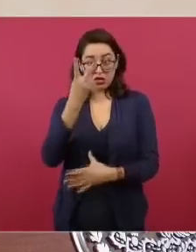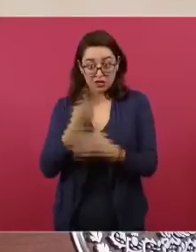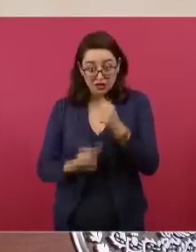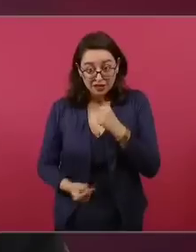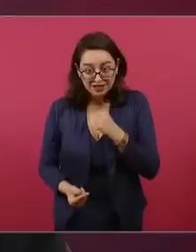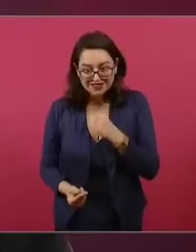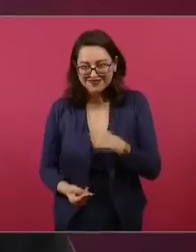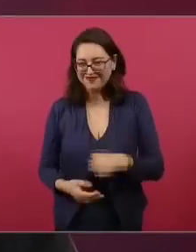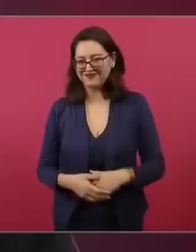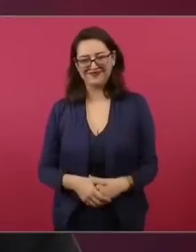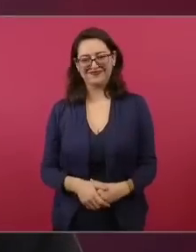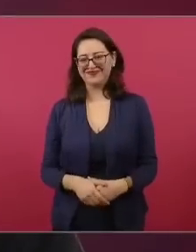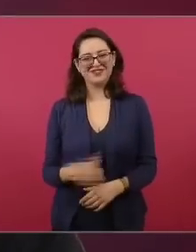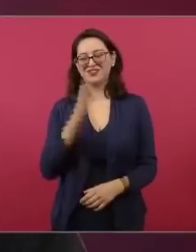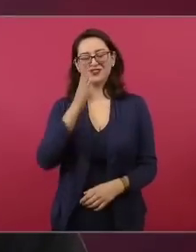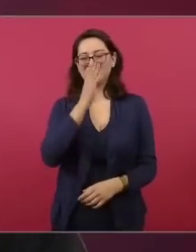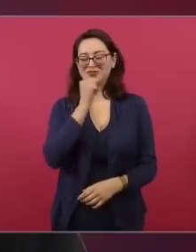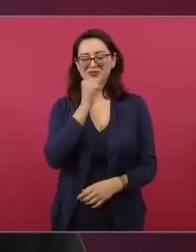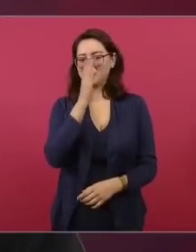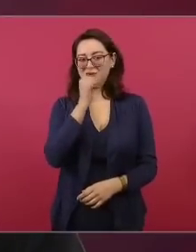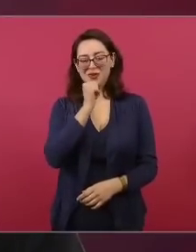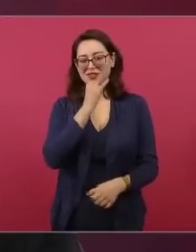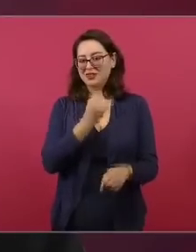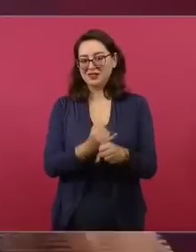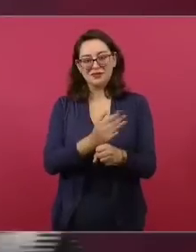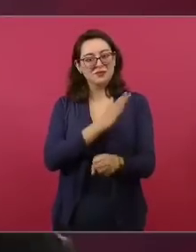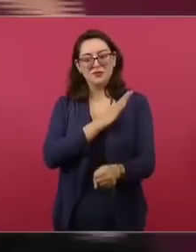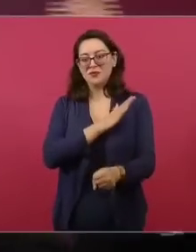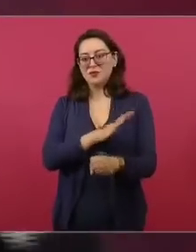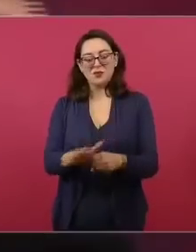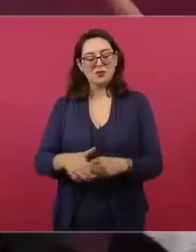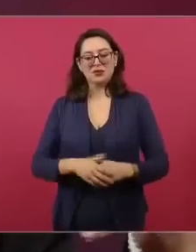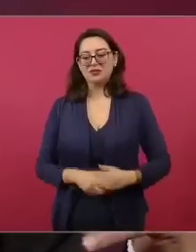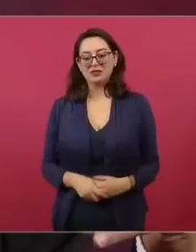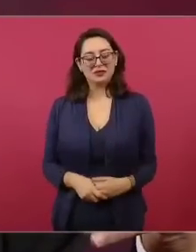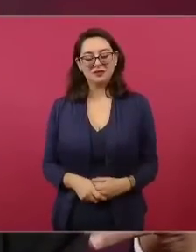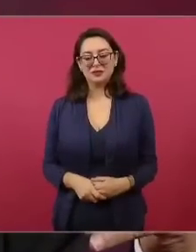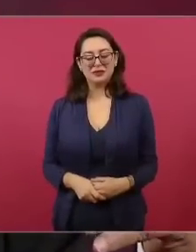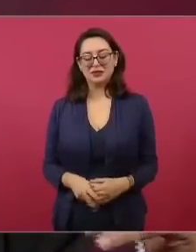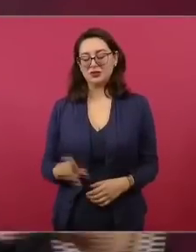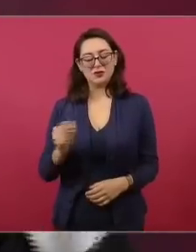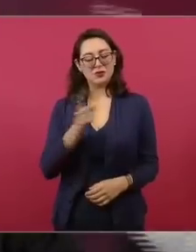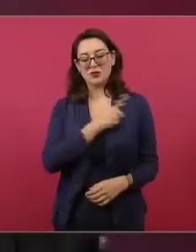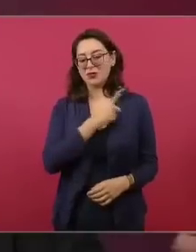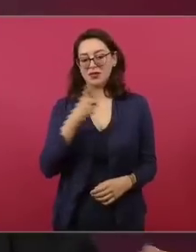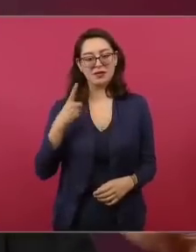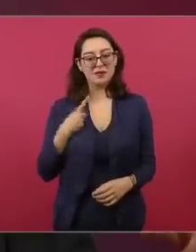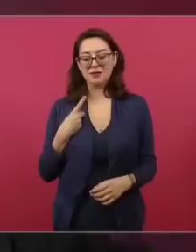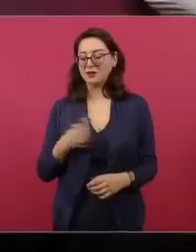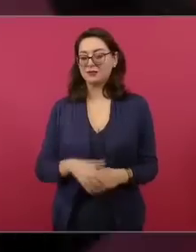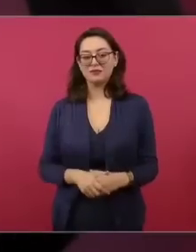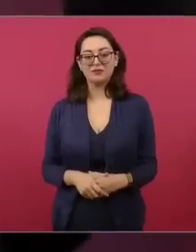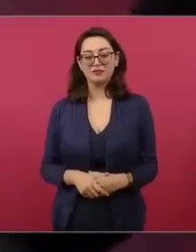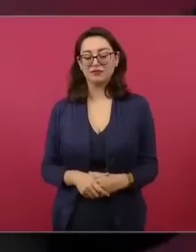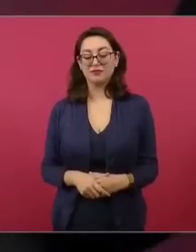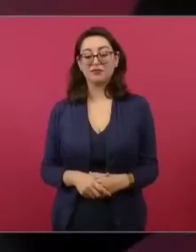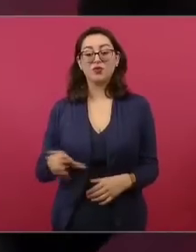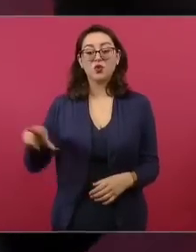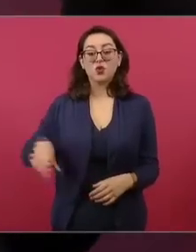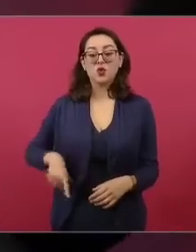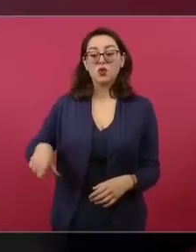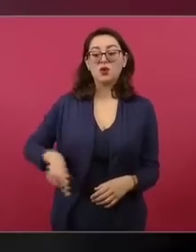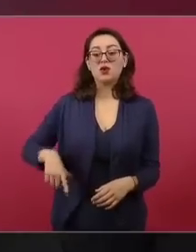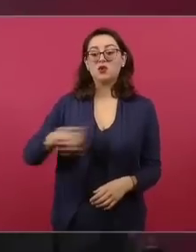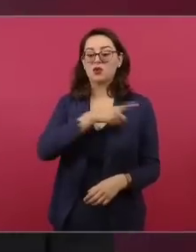pueden alimentar, nutrir mutuamente el poder económico del poder político. No, el gobierno tiene que